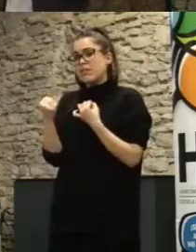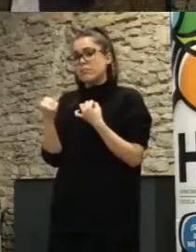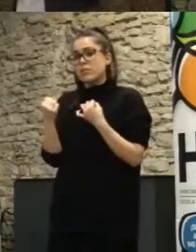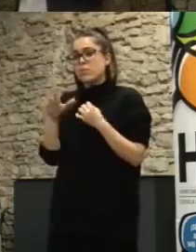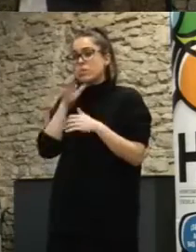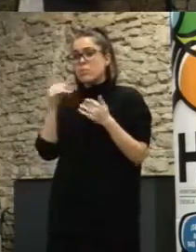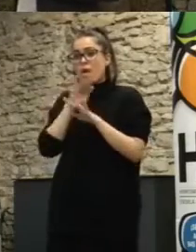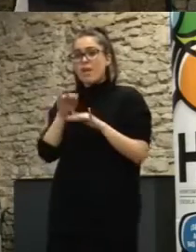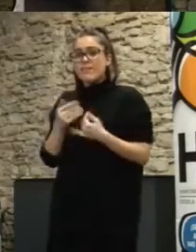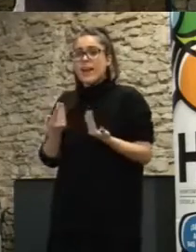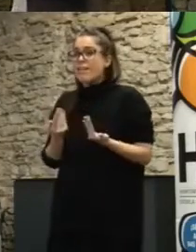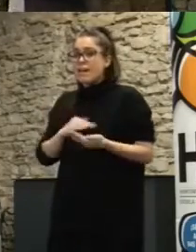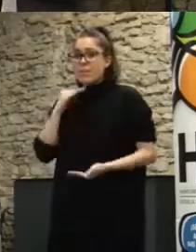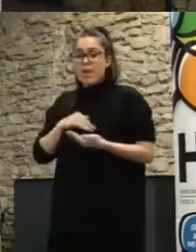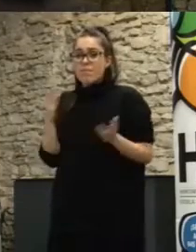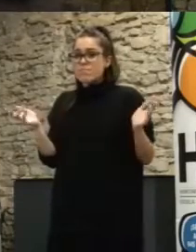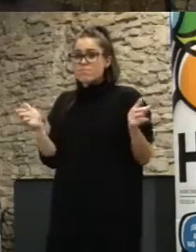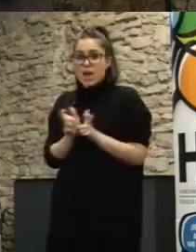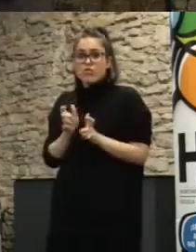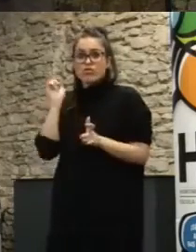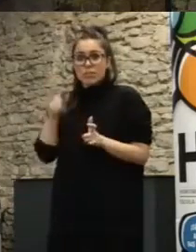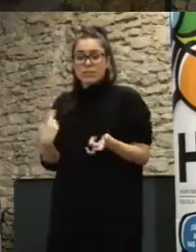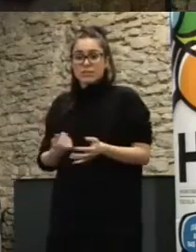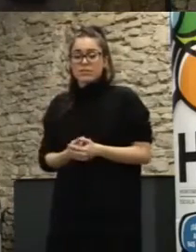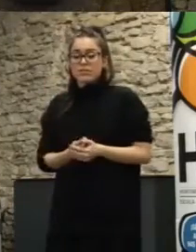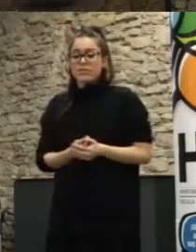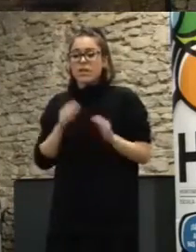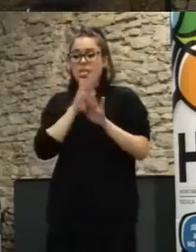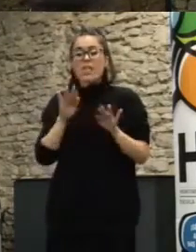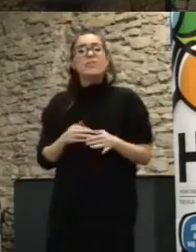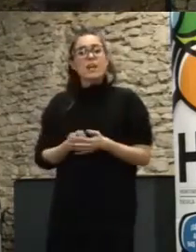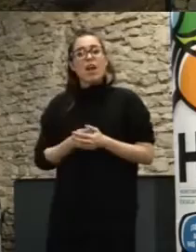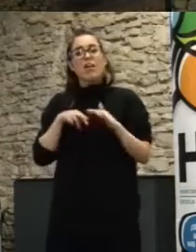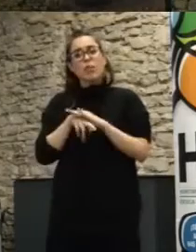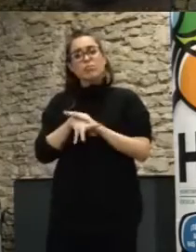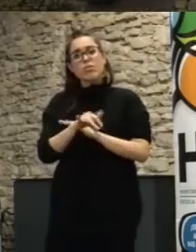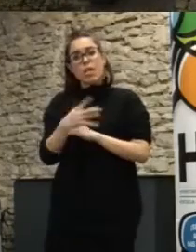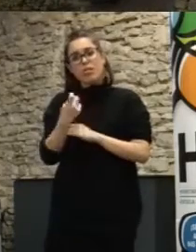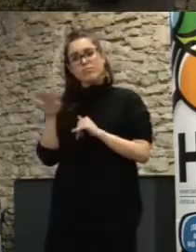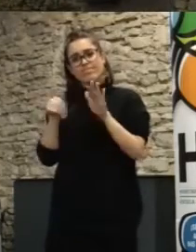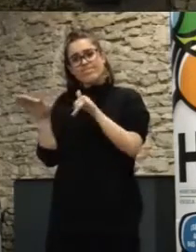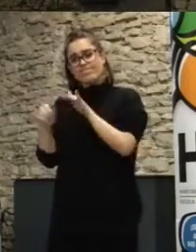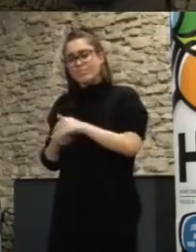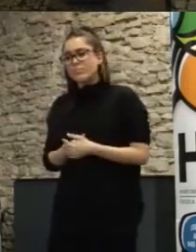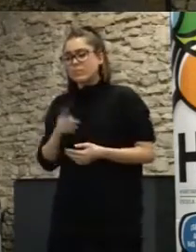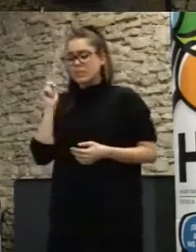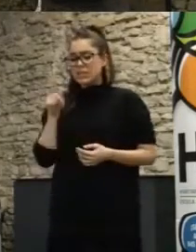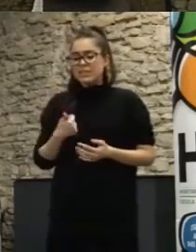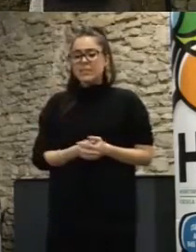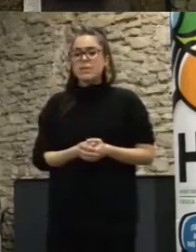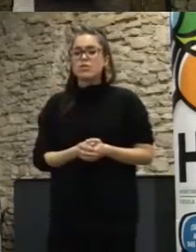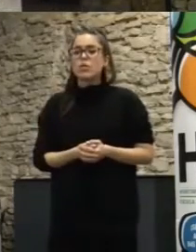menos capacidad para desarrollarse y además yo creo que es positivo y hay medios para ello el tema de contar con los medios